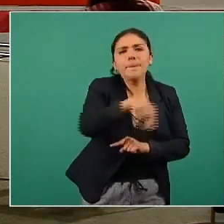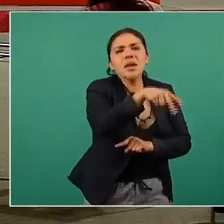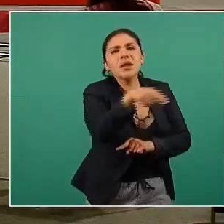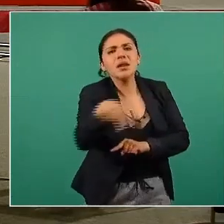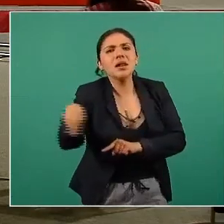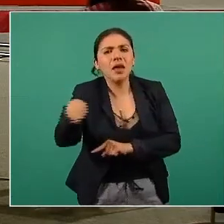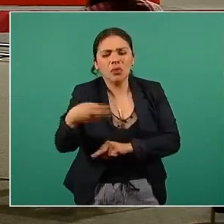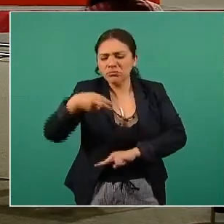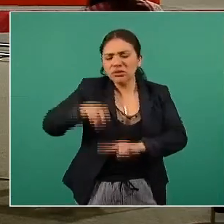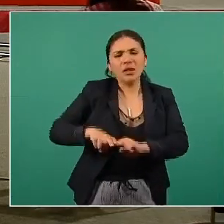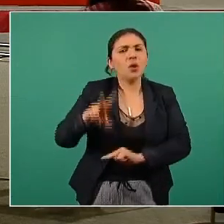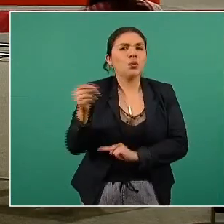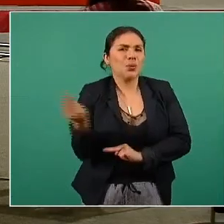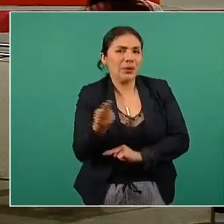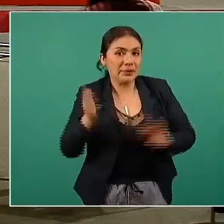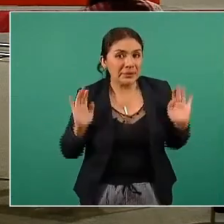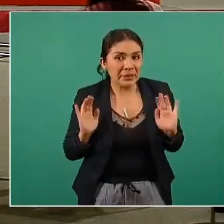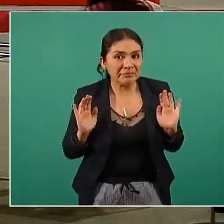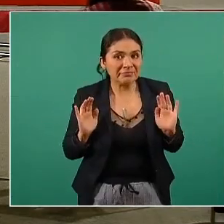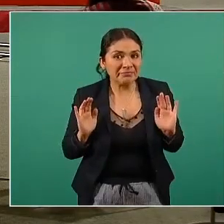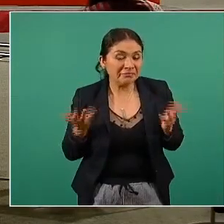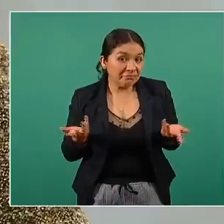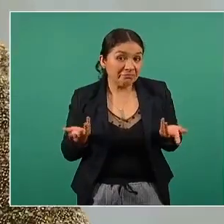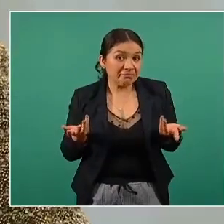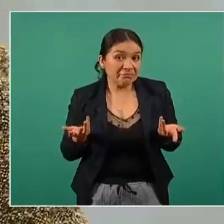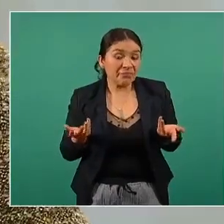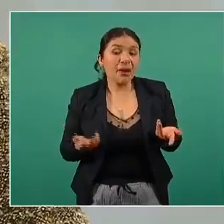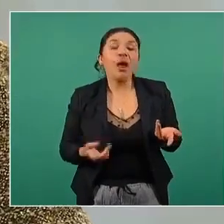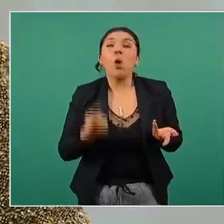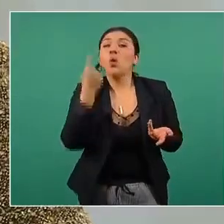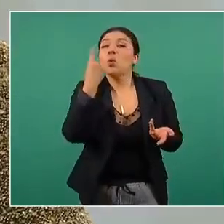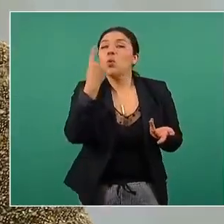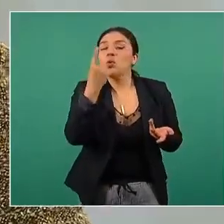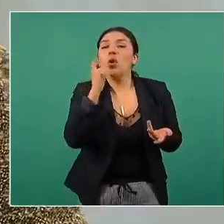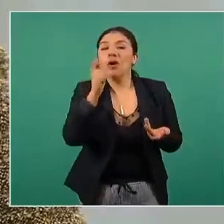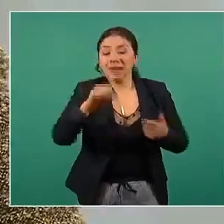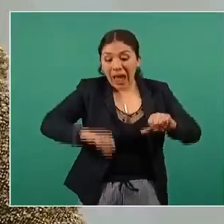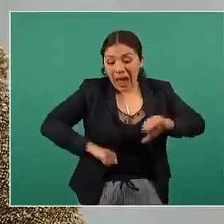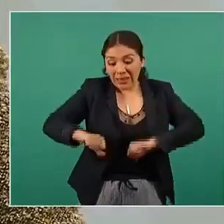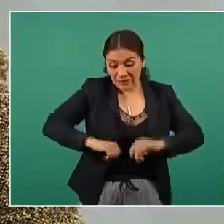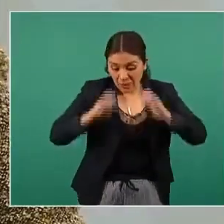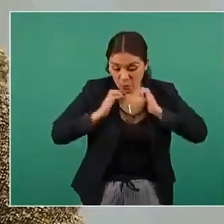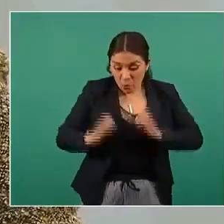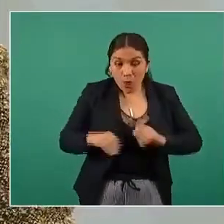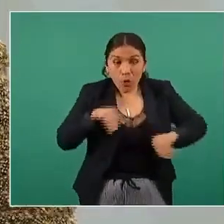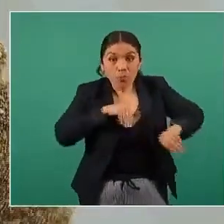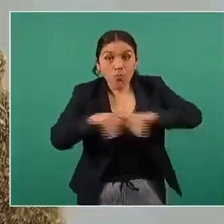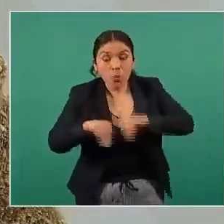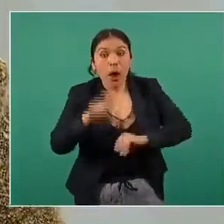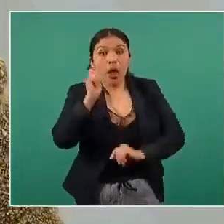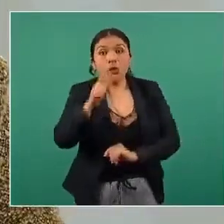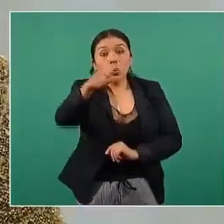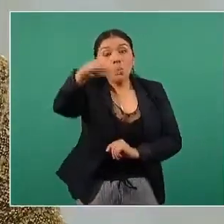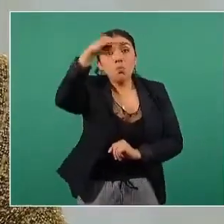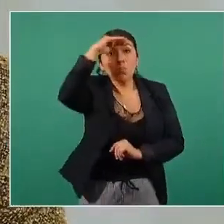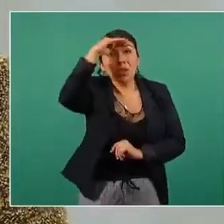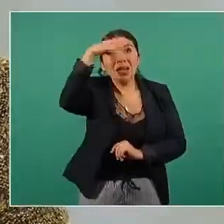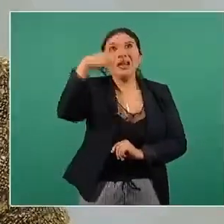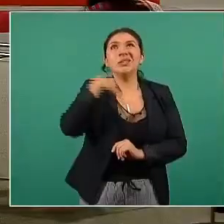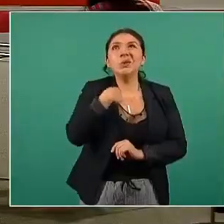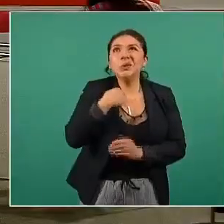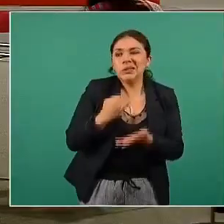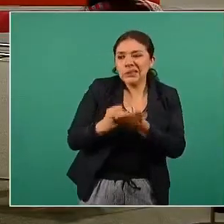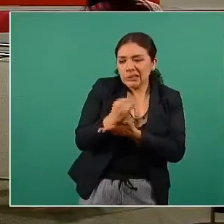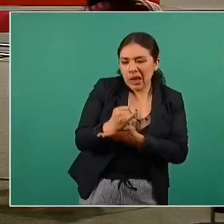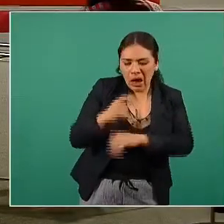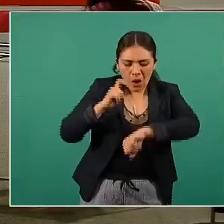en lugar de sentados la cuestión de la actividad física no es que tengamos que decidir bueno de